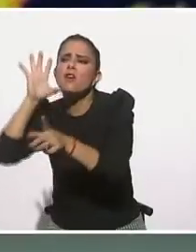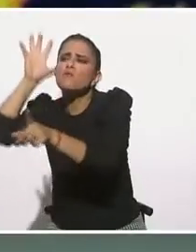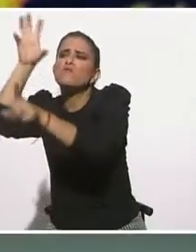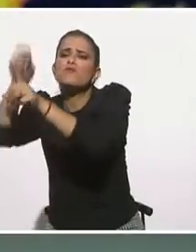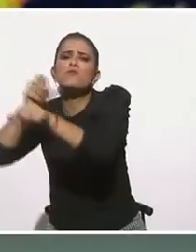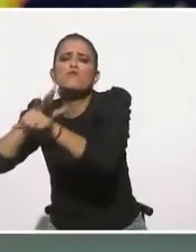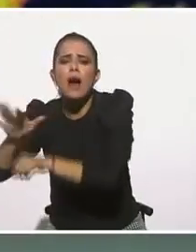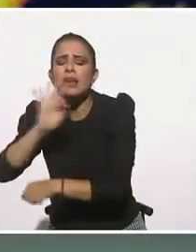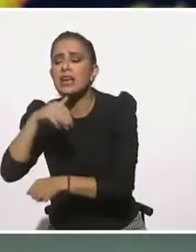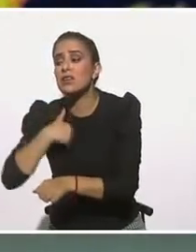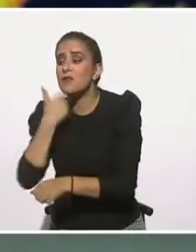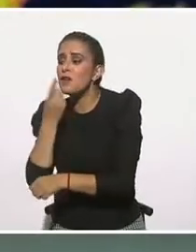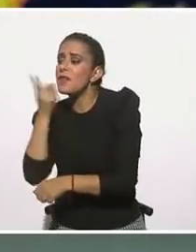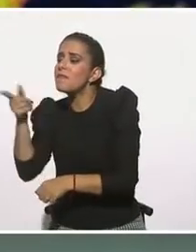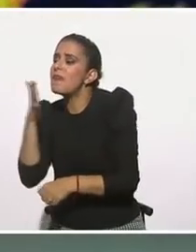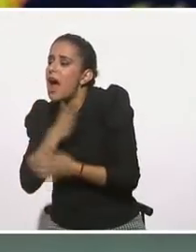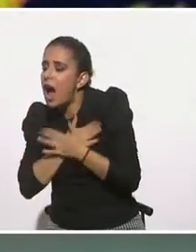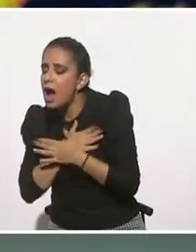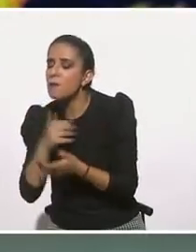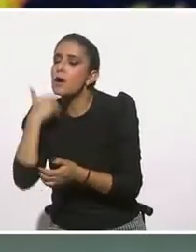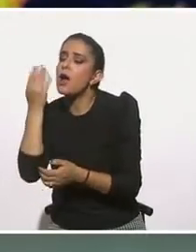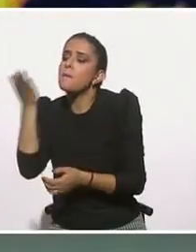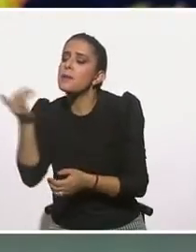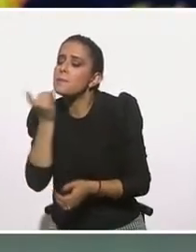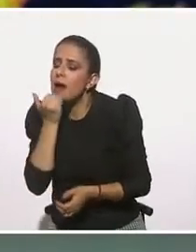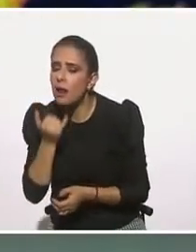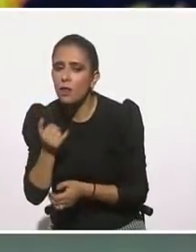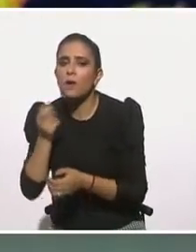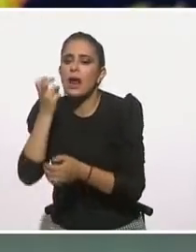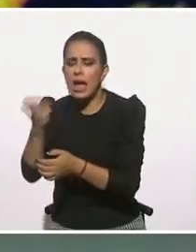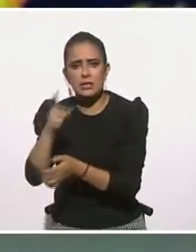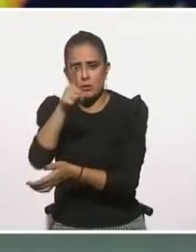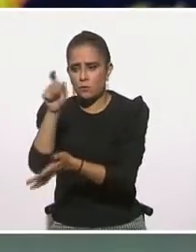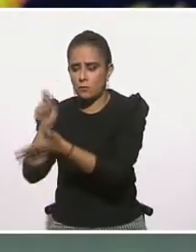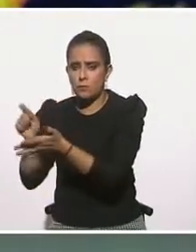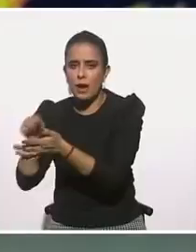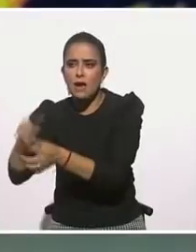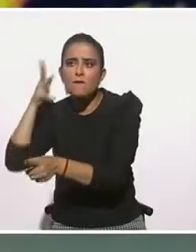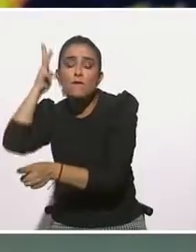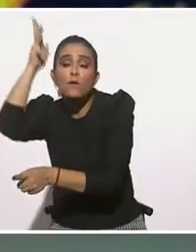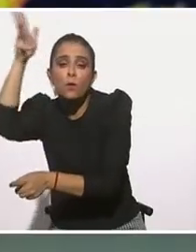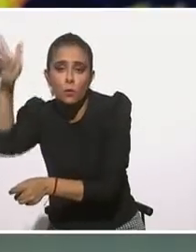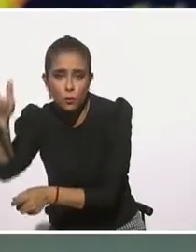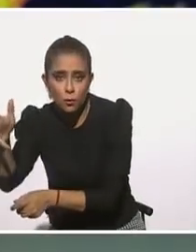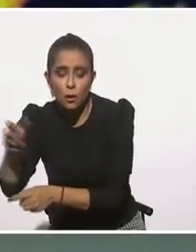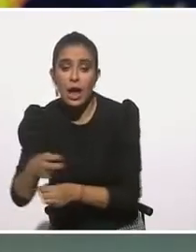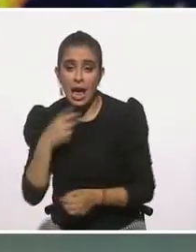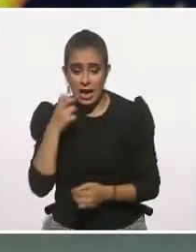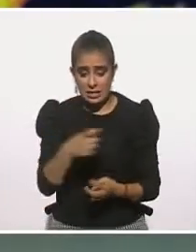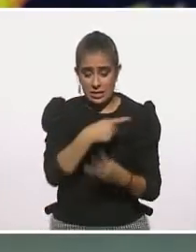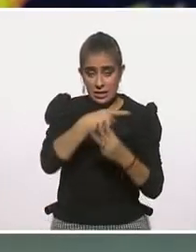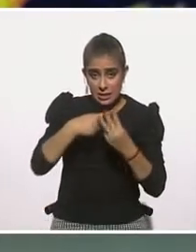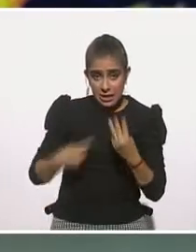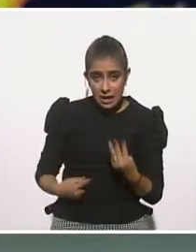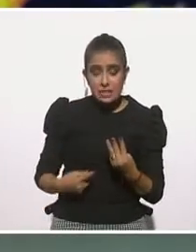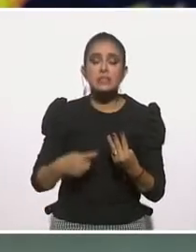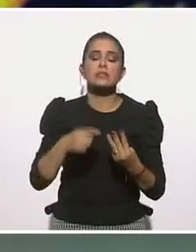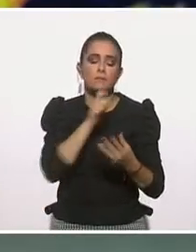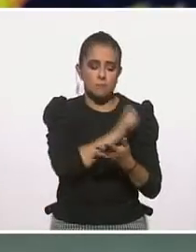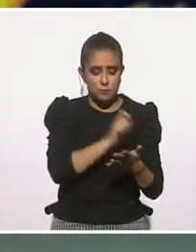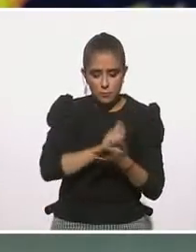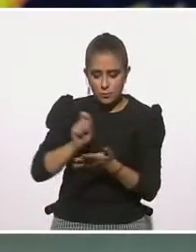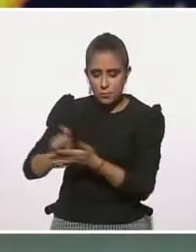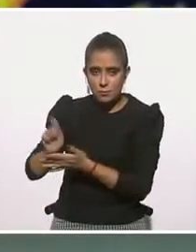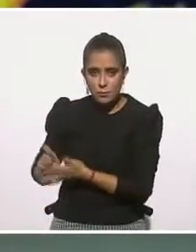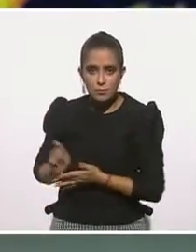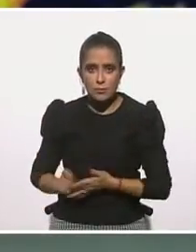a alguien te amo, o te perdono, o perdóname, también me lo ponen ahí. El ejercicio ayuda a identificar un primer nivel de que compartan lo que están viviendo,